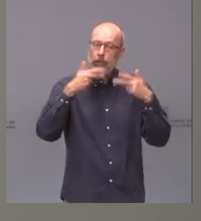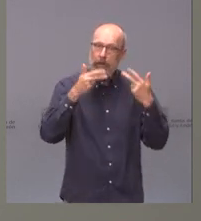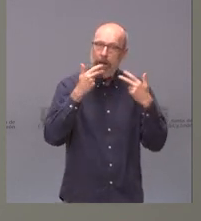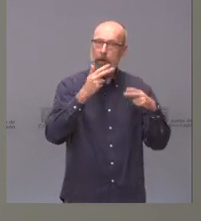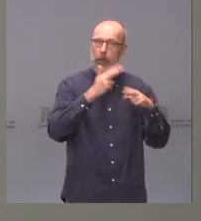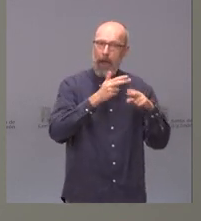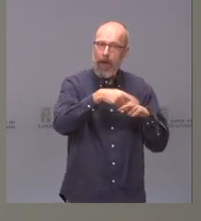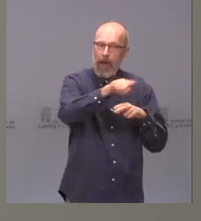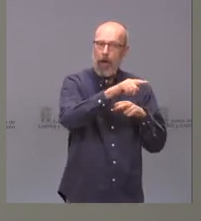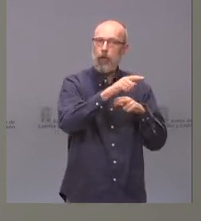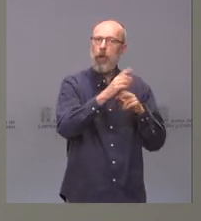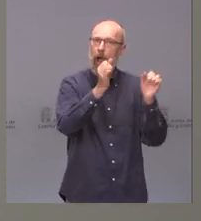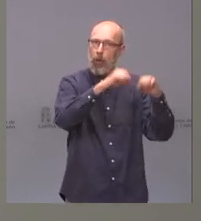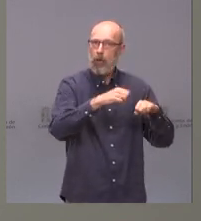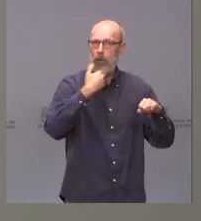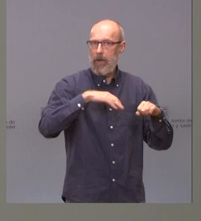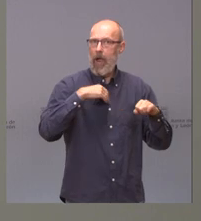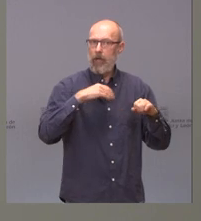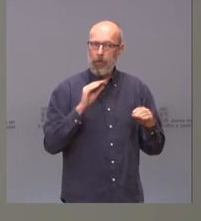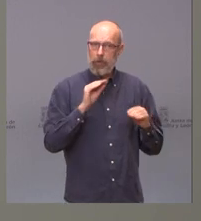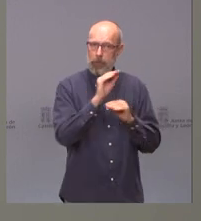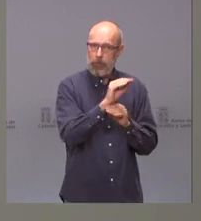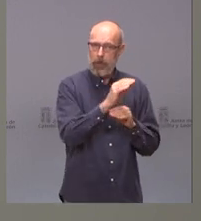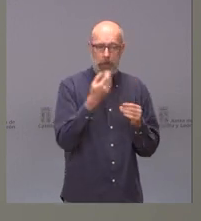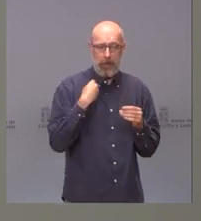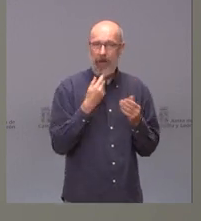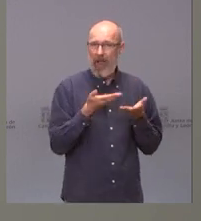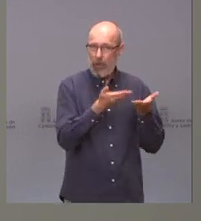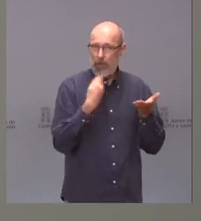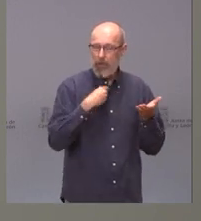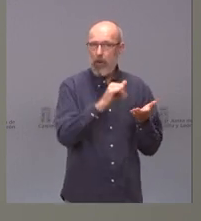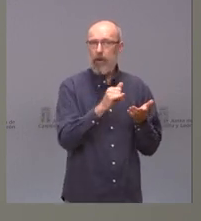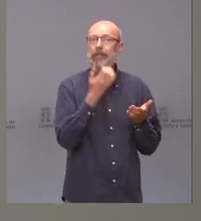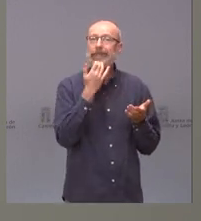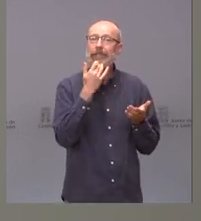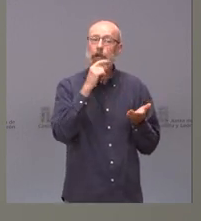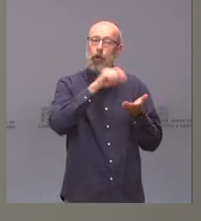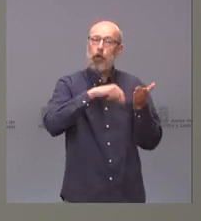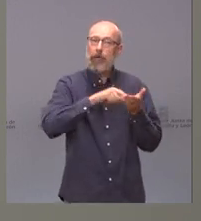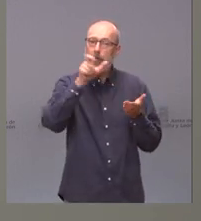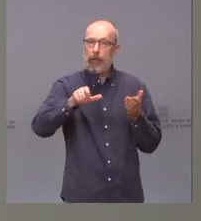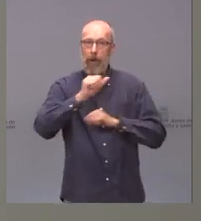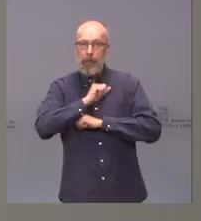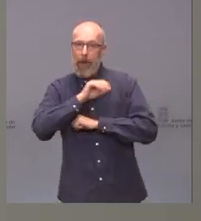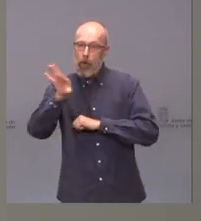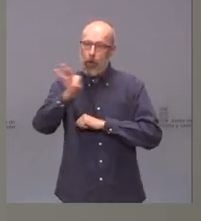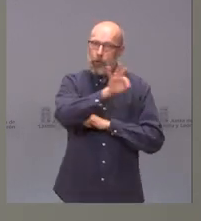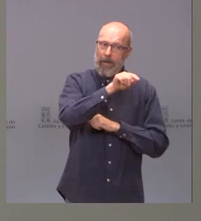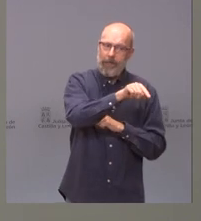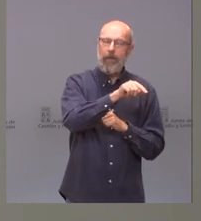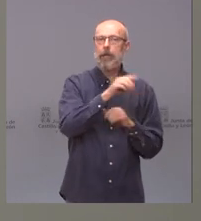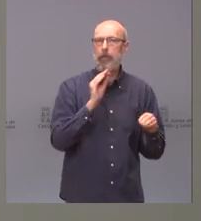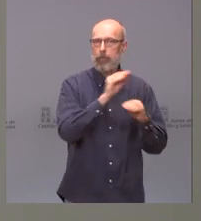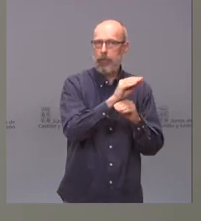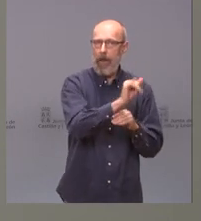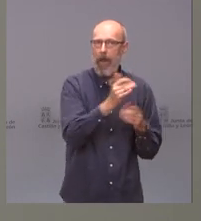llegado a ese acuerdo con los hosteleros de nuestra comunidad y si contratan a personas desempleadas van a tener esa subvención. Así que la mejor manera